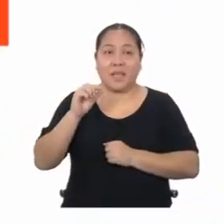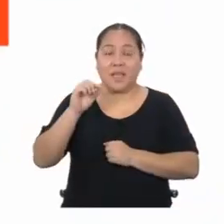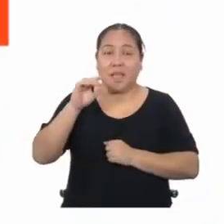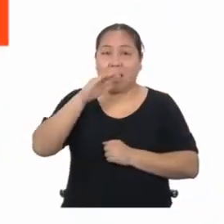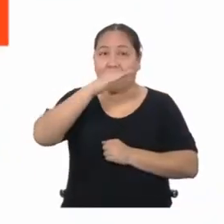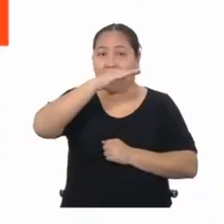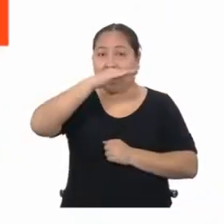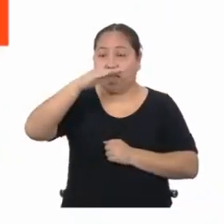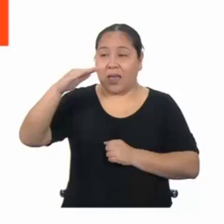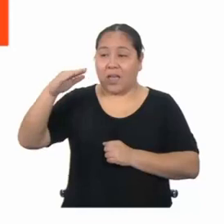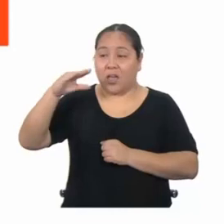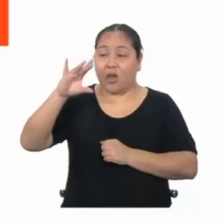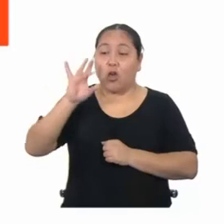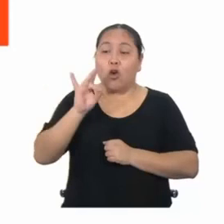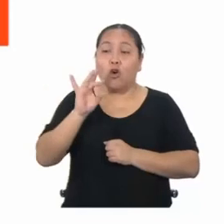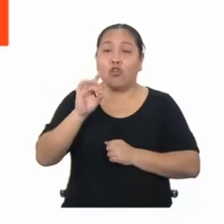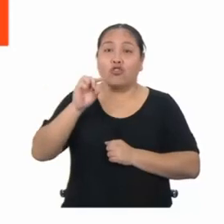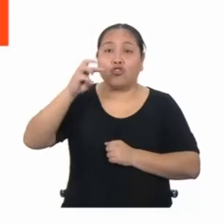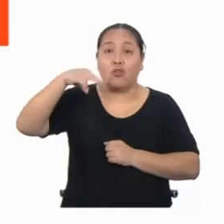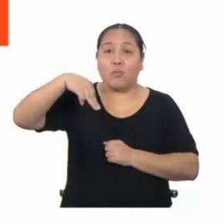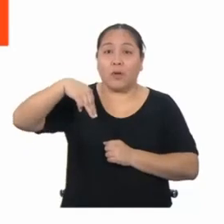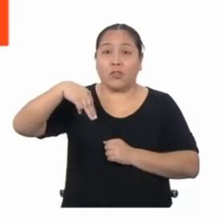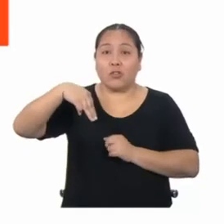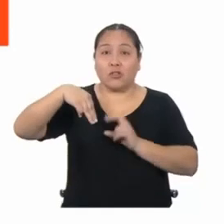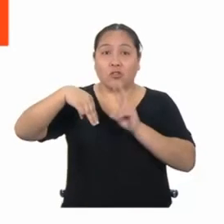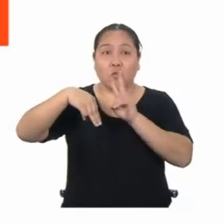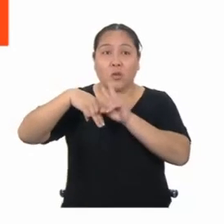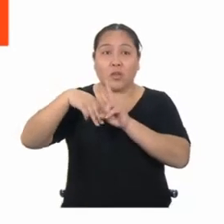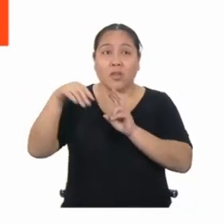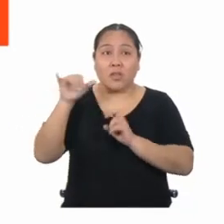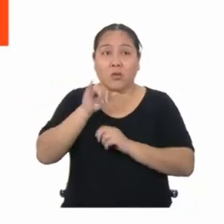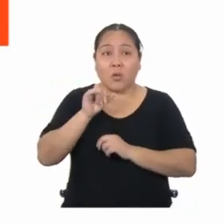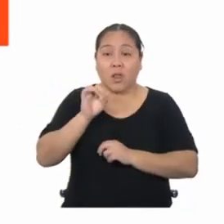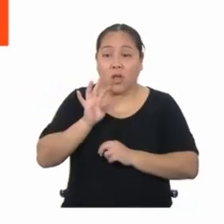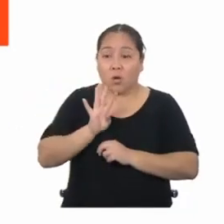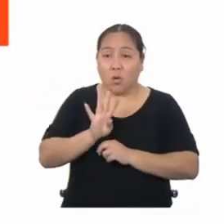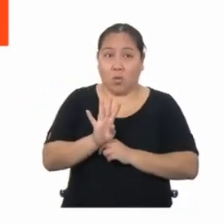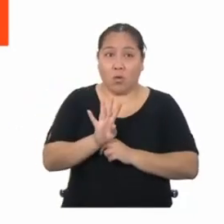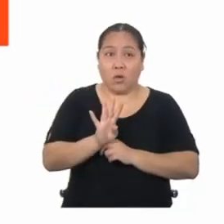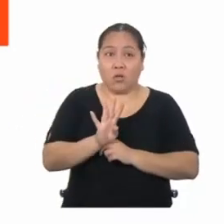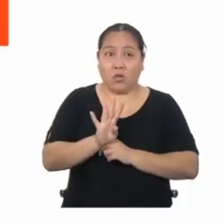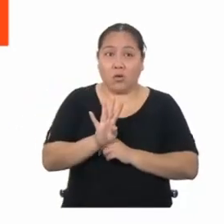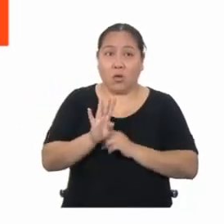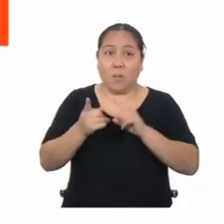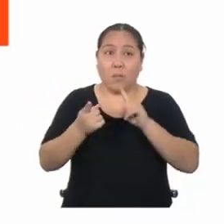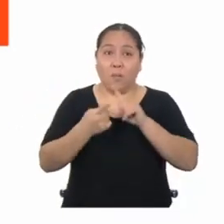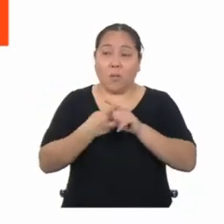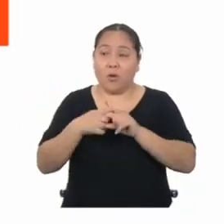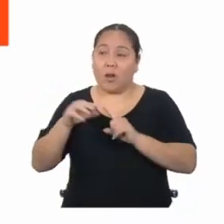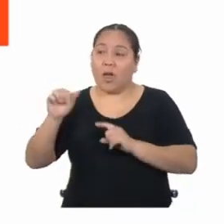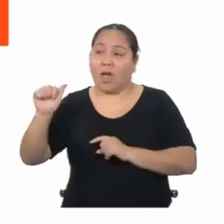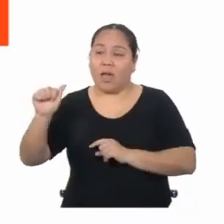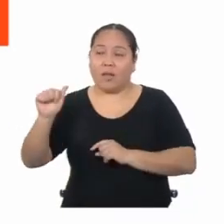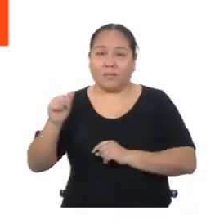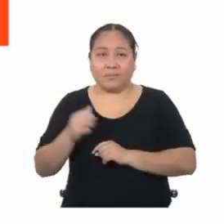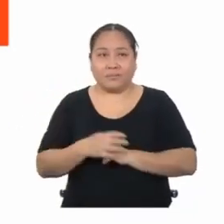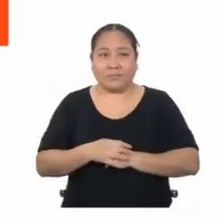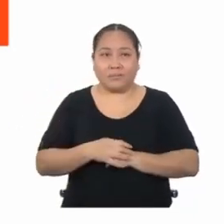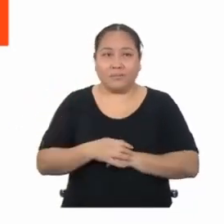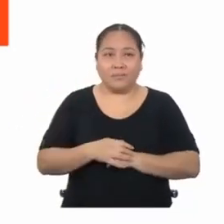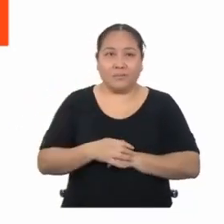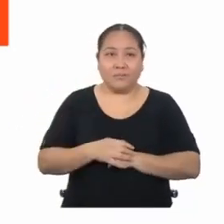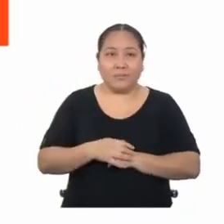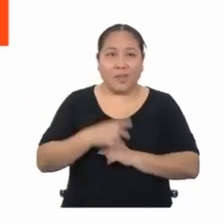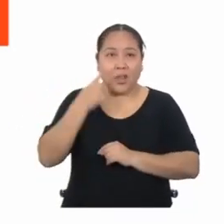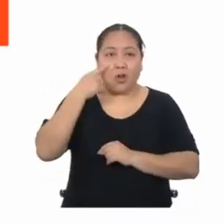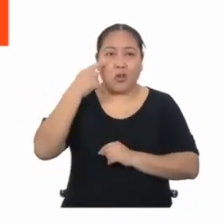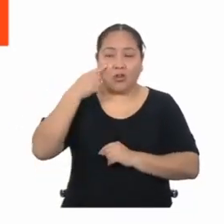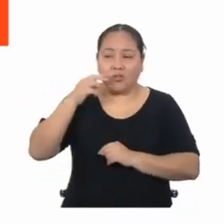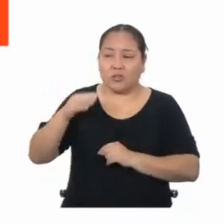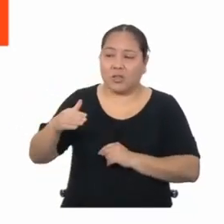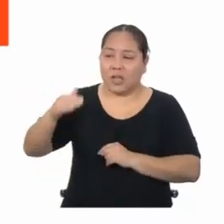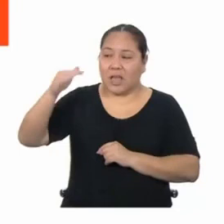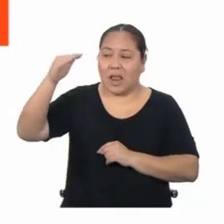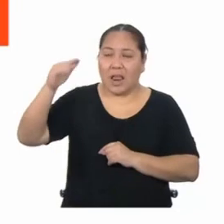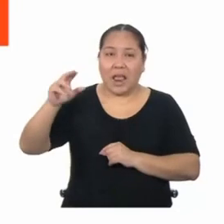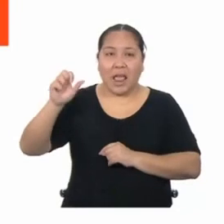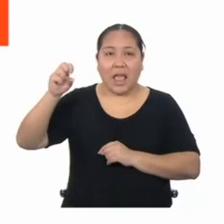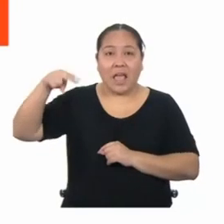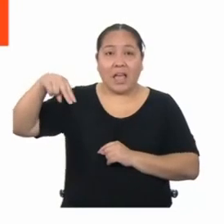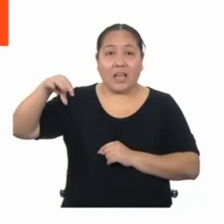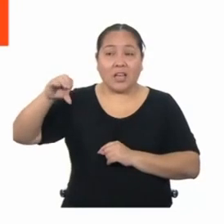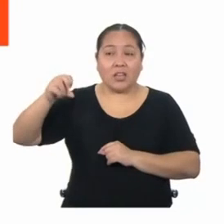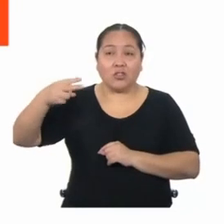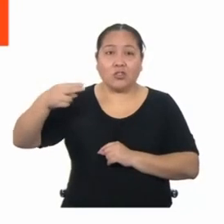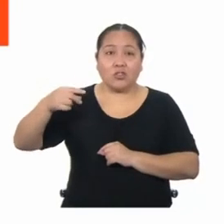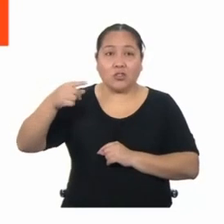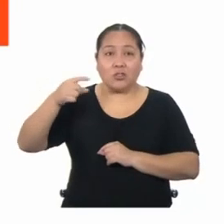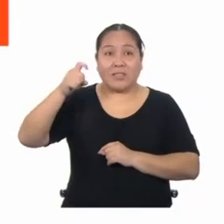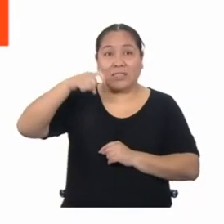metros cuadrados es igual a 4 de largo por el ancho. Para conocer el valor del ancho, debemos conocer